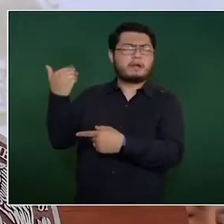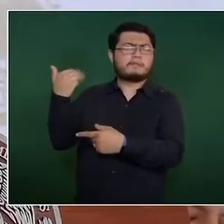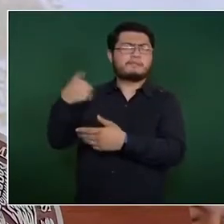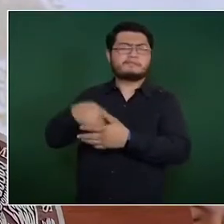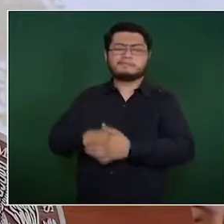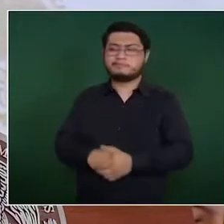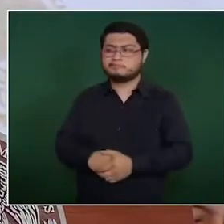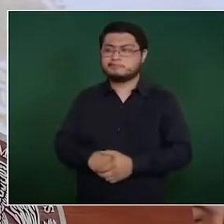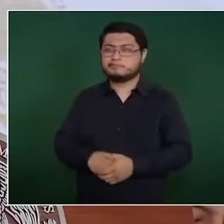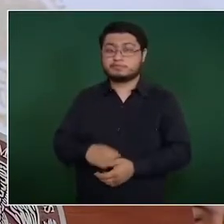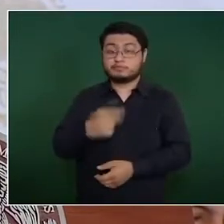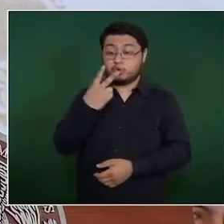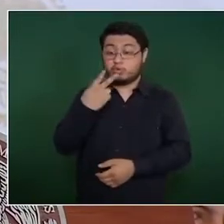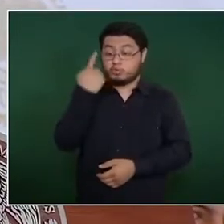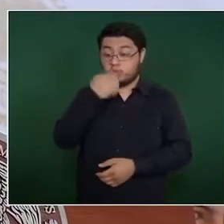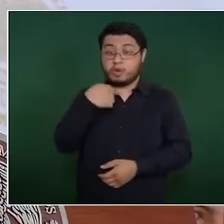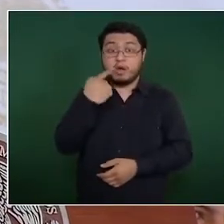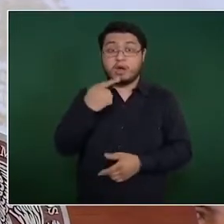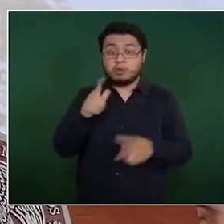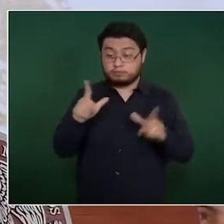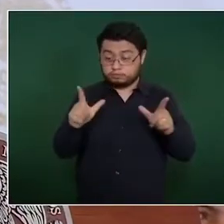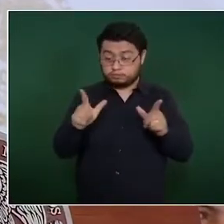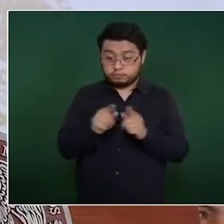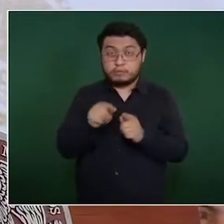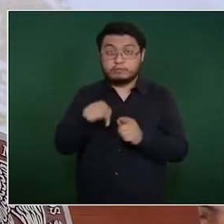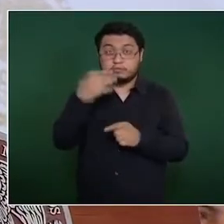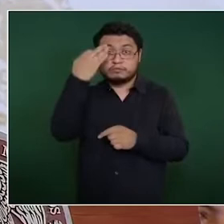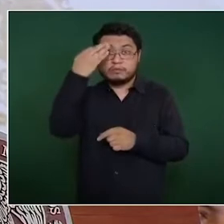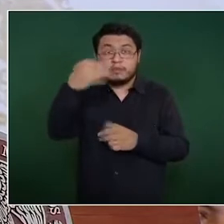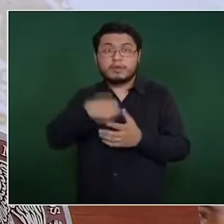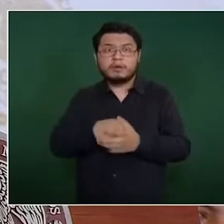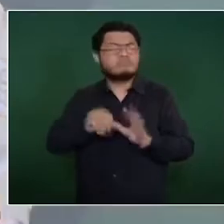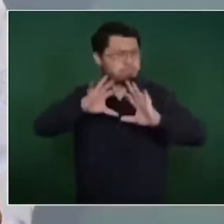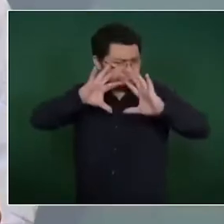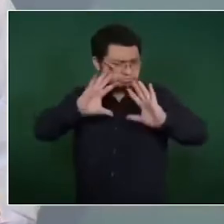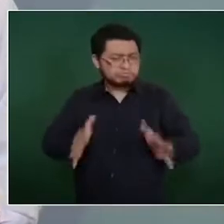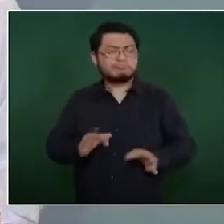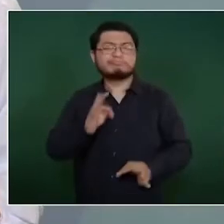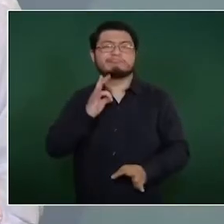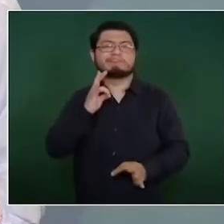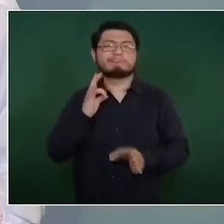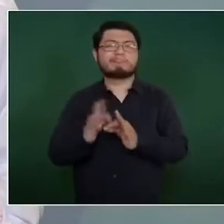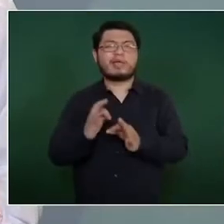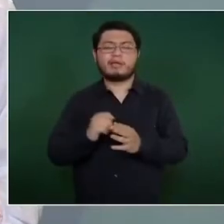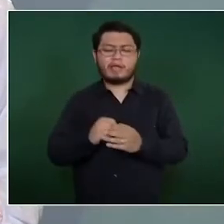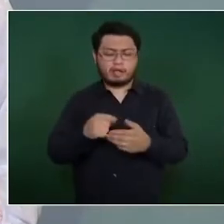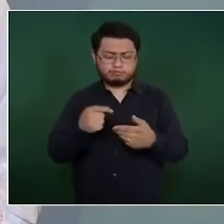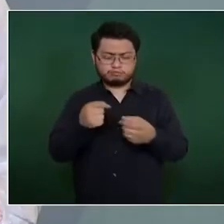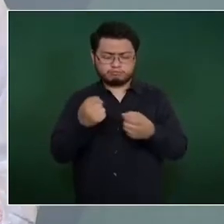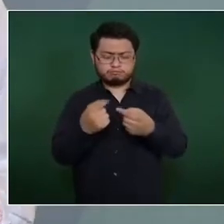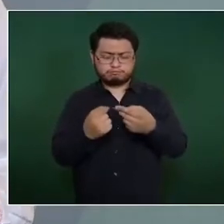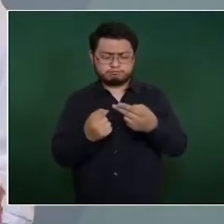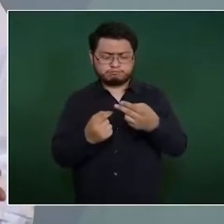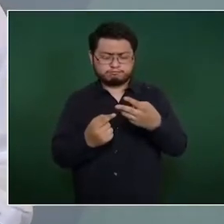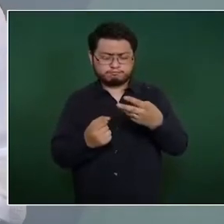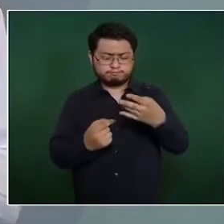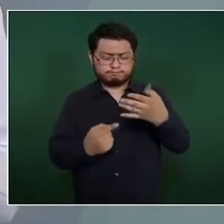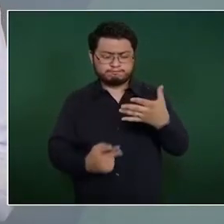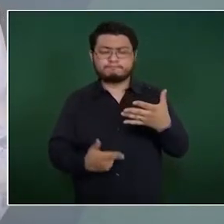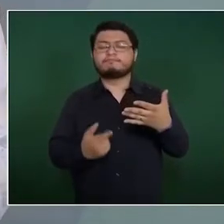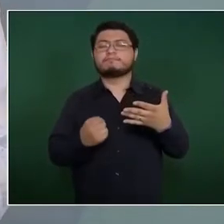De a las dos horas ya se tenía información